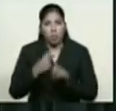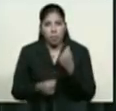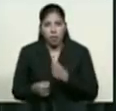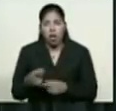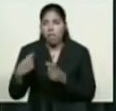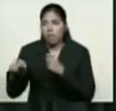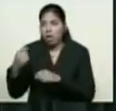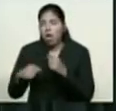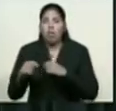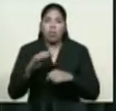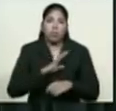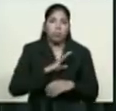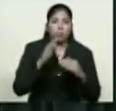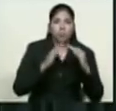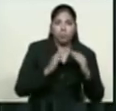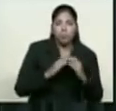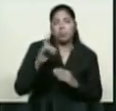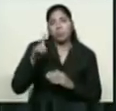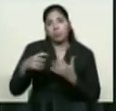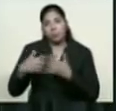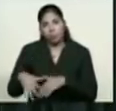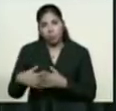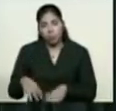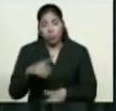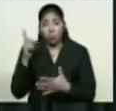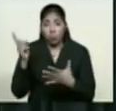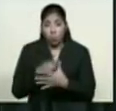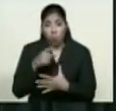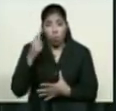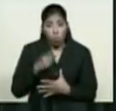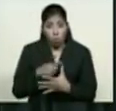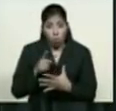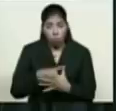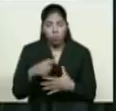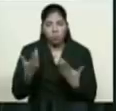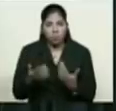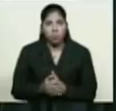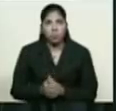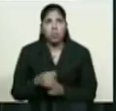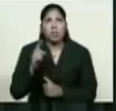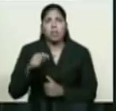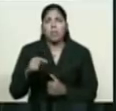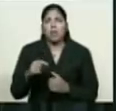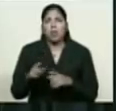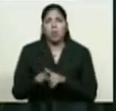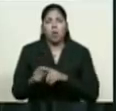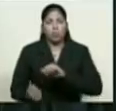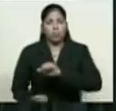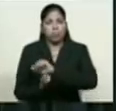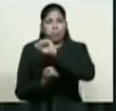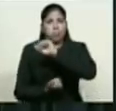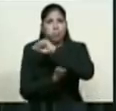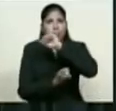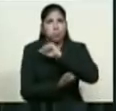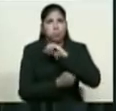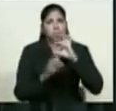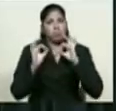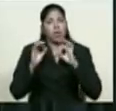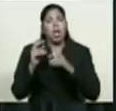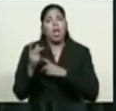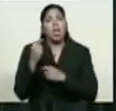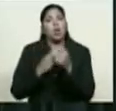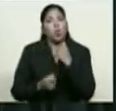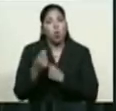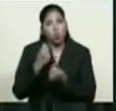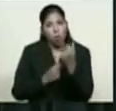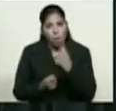comercial e industrial. Y por último, se busca además darle solvencia a nuestra economía, inspirados en el Plan de la